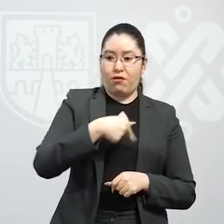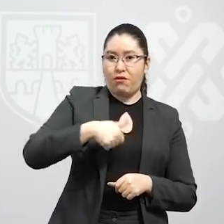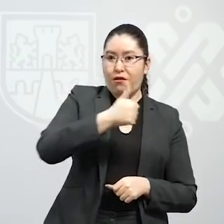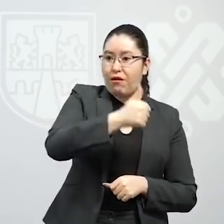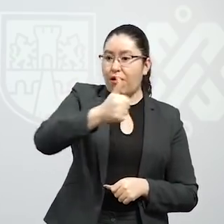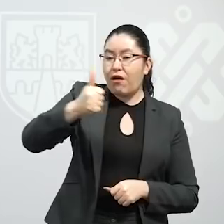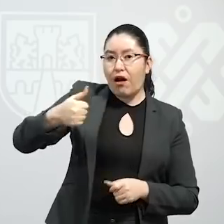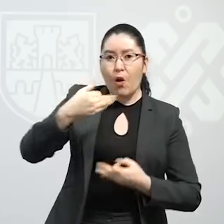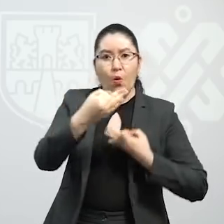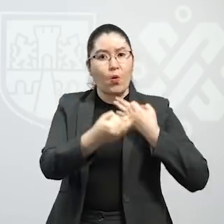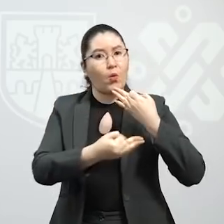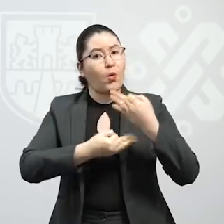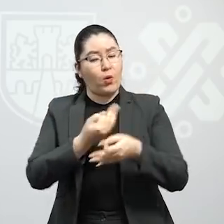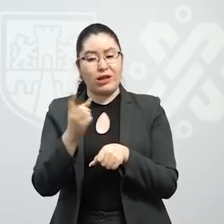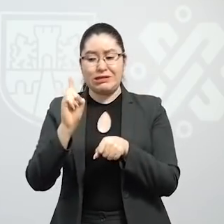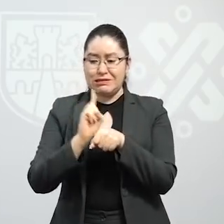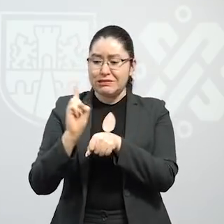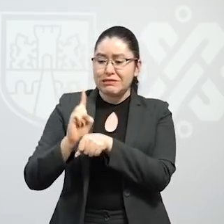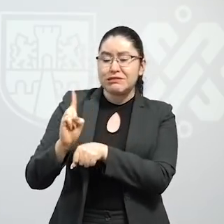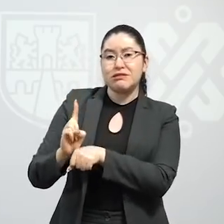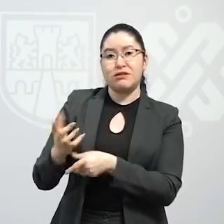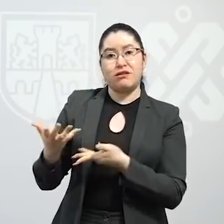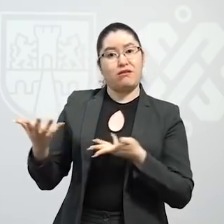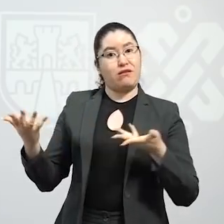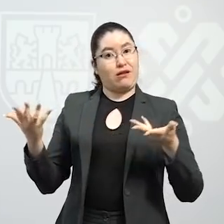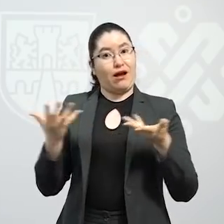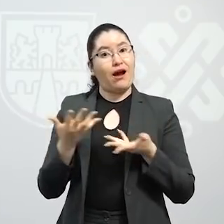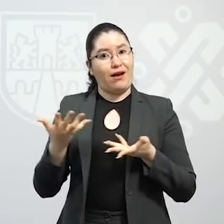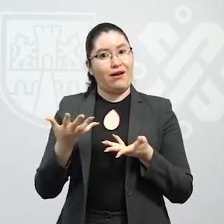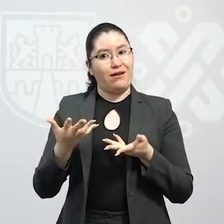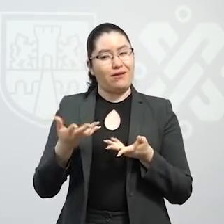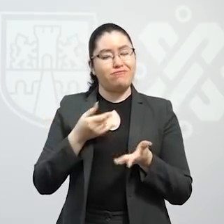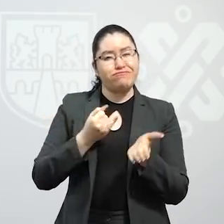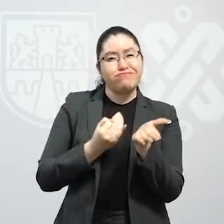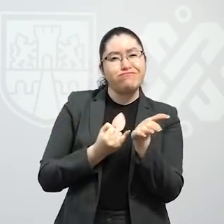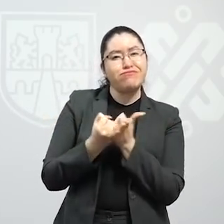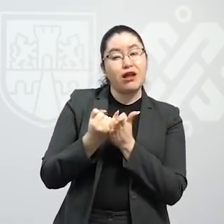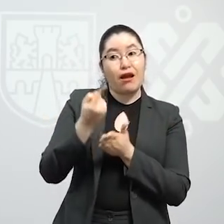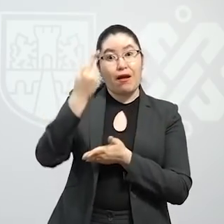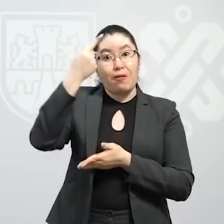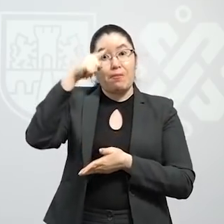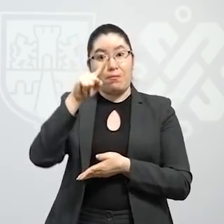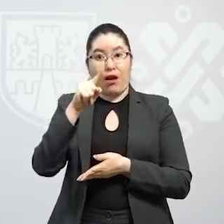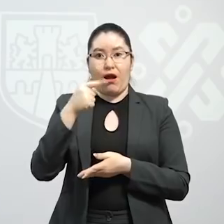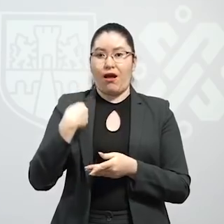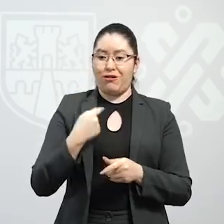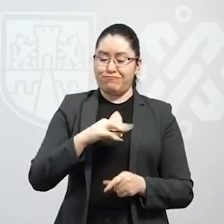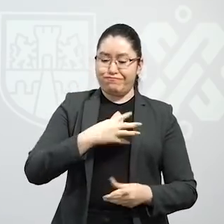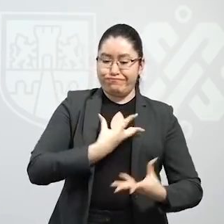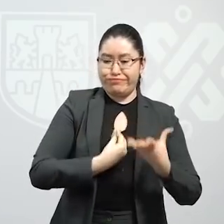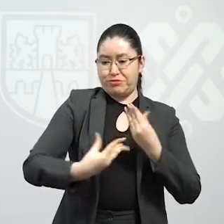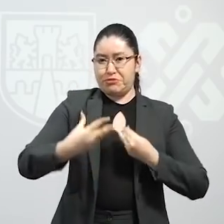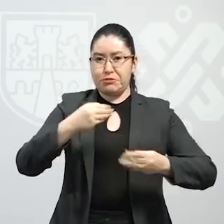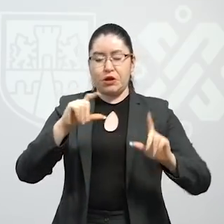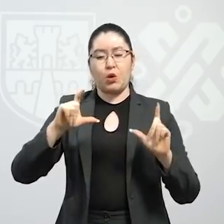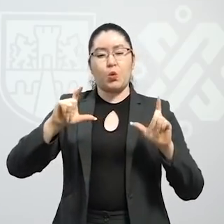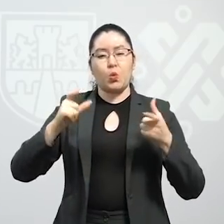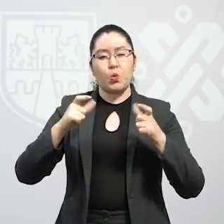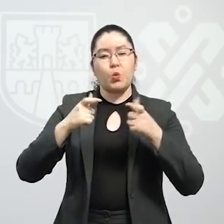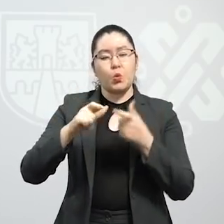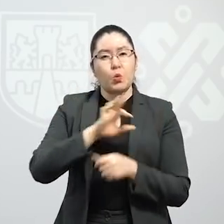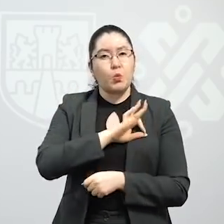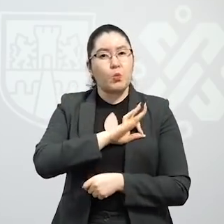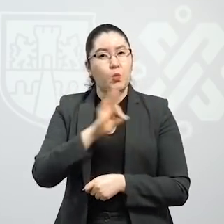depende de las acciones que hagamos todos los días, cada uno de nosotros, para que podamos disminuir los